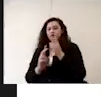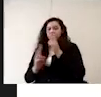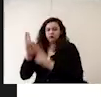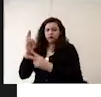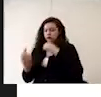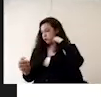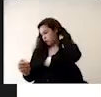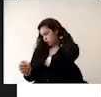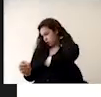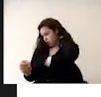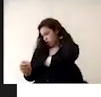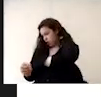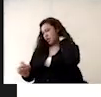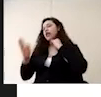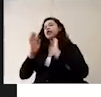llama